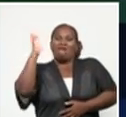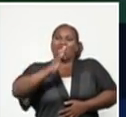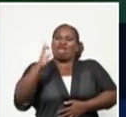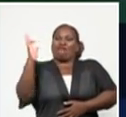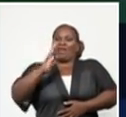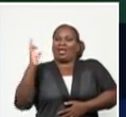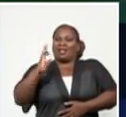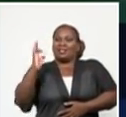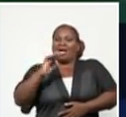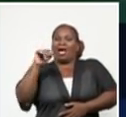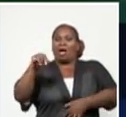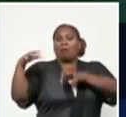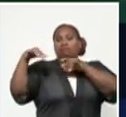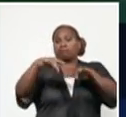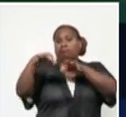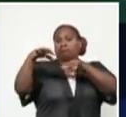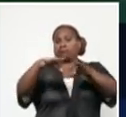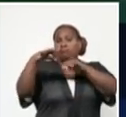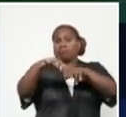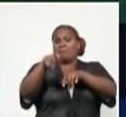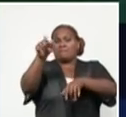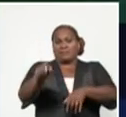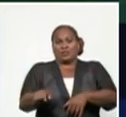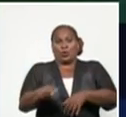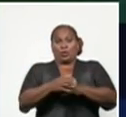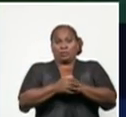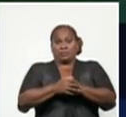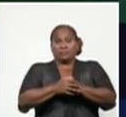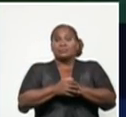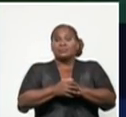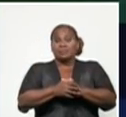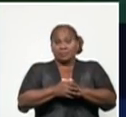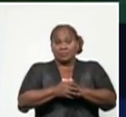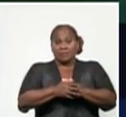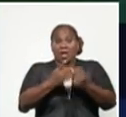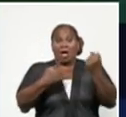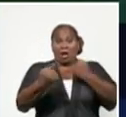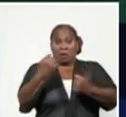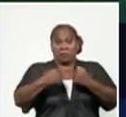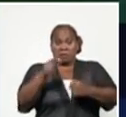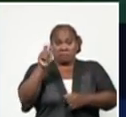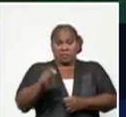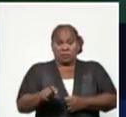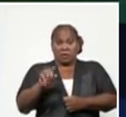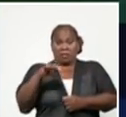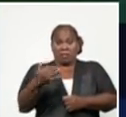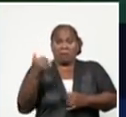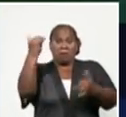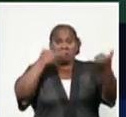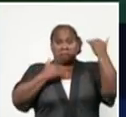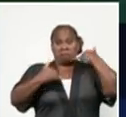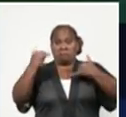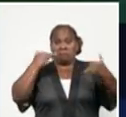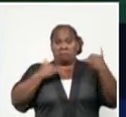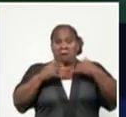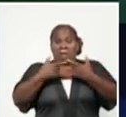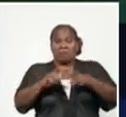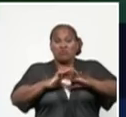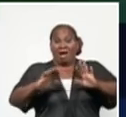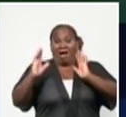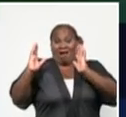conglomerado de personas. Algunas personas después nos llamaban o transmitían y bueno, pero si ya estábamos en fase 3,